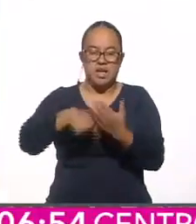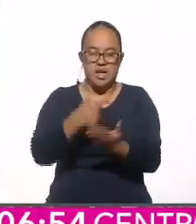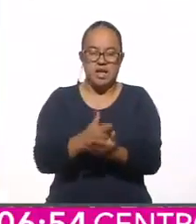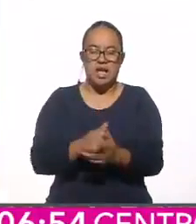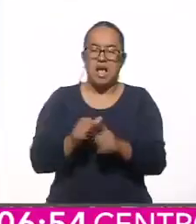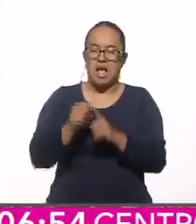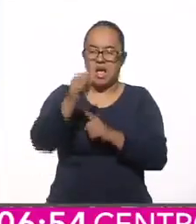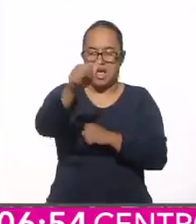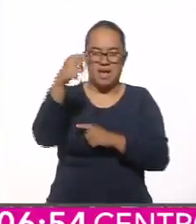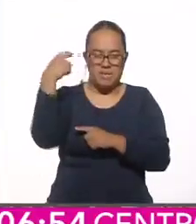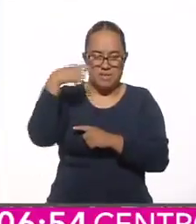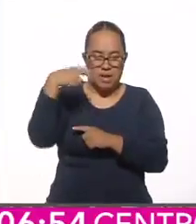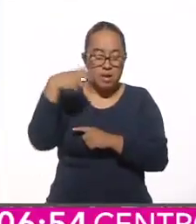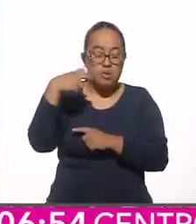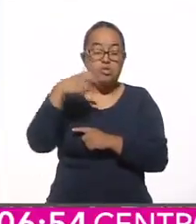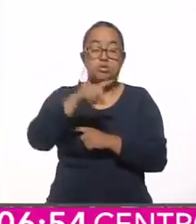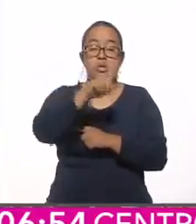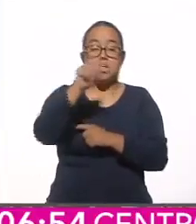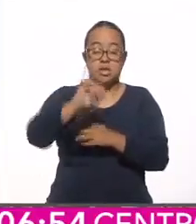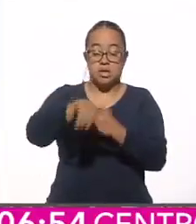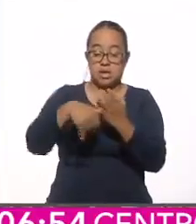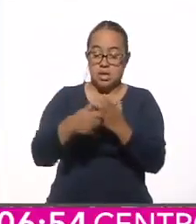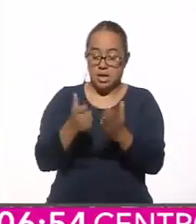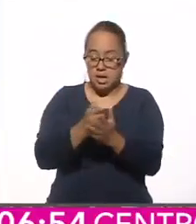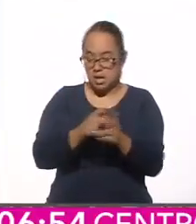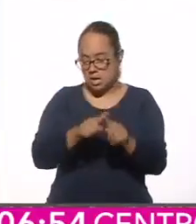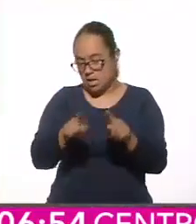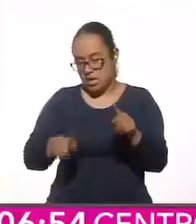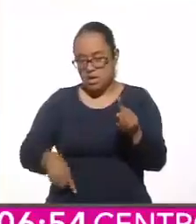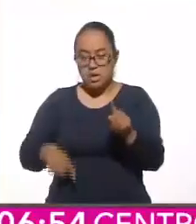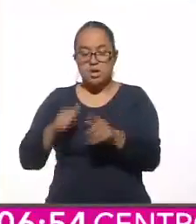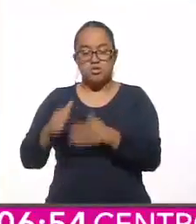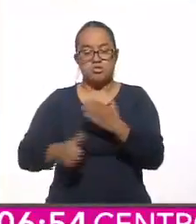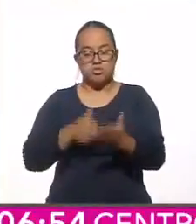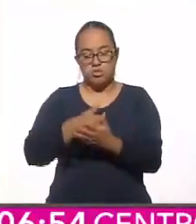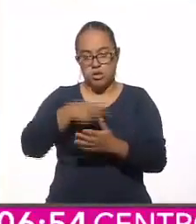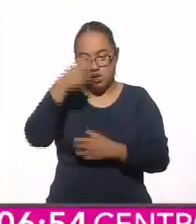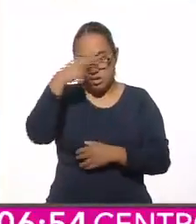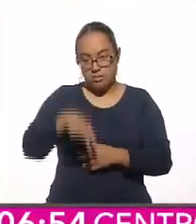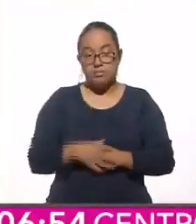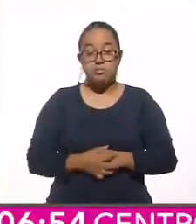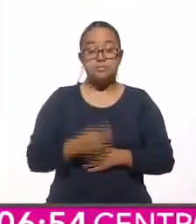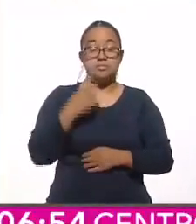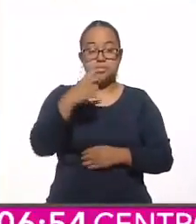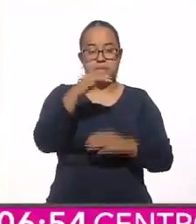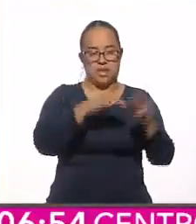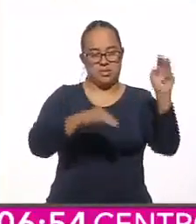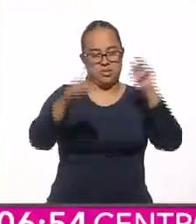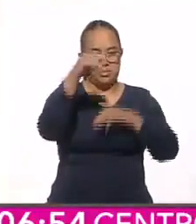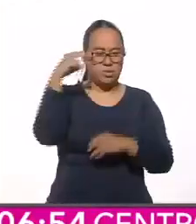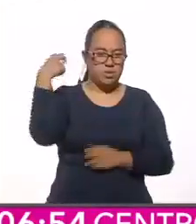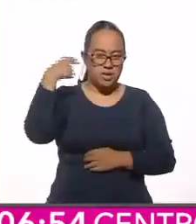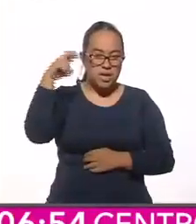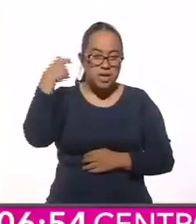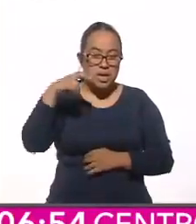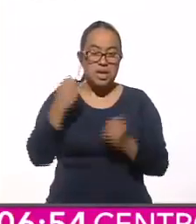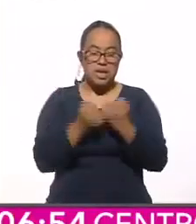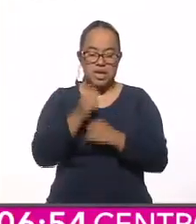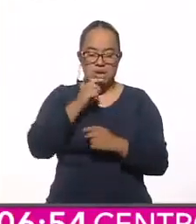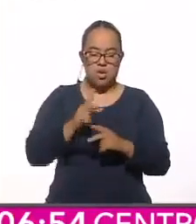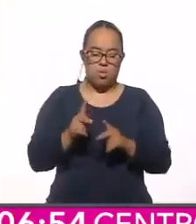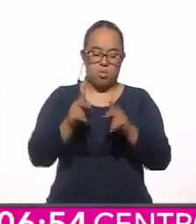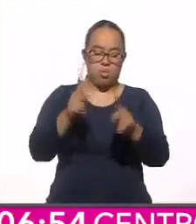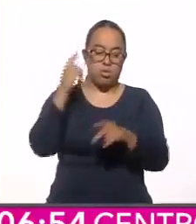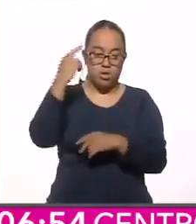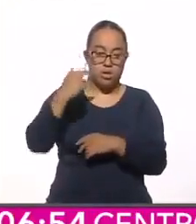puerto de Veracruz y de Jalapa a la Ciudad de México. Hizo de las montañas veracruzanas y de Puente del Rey